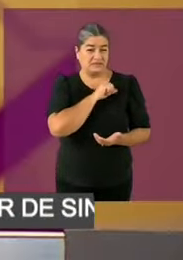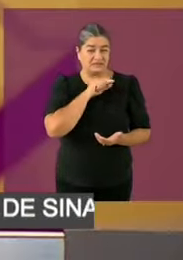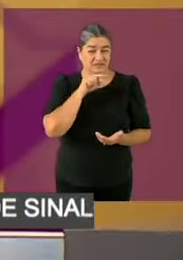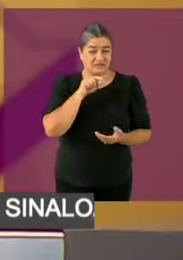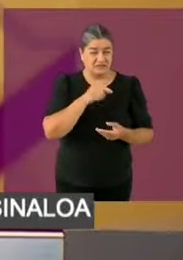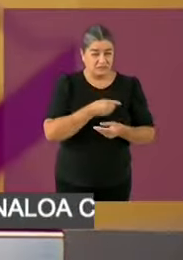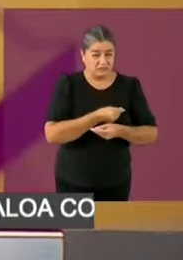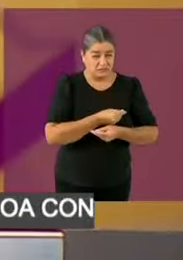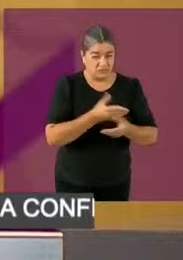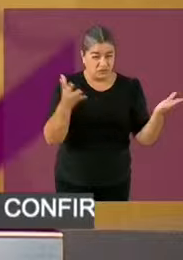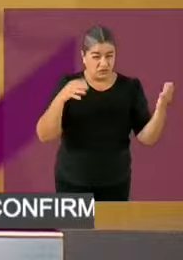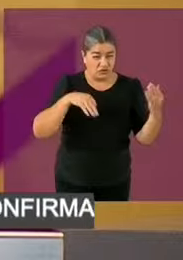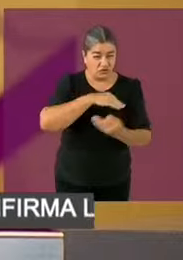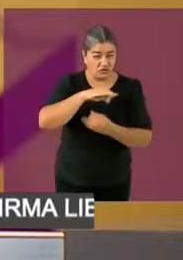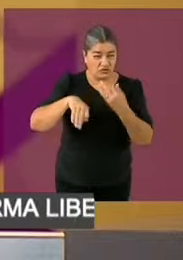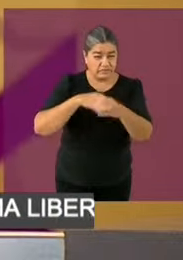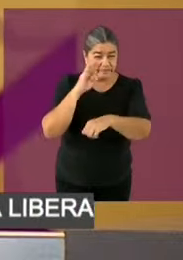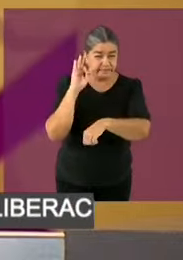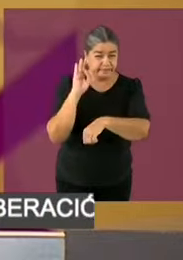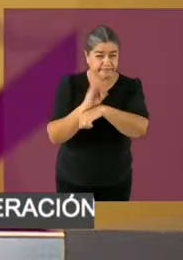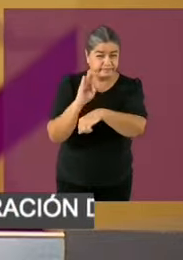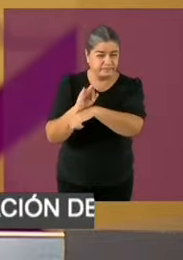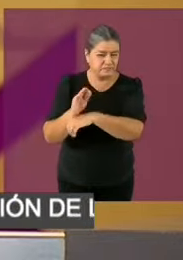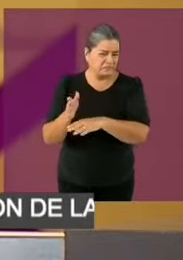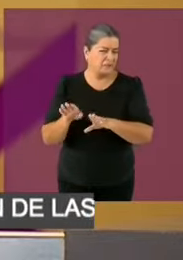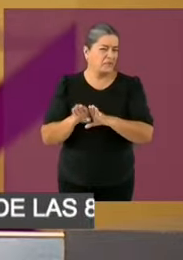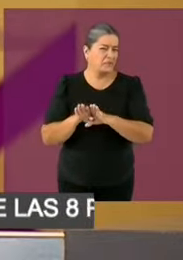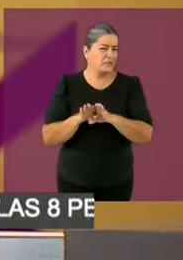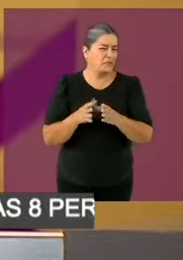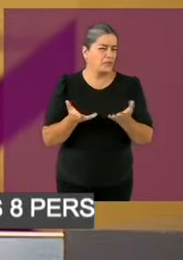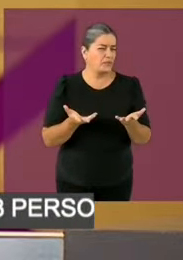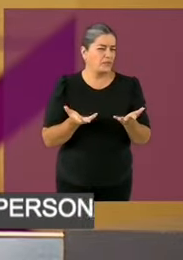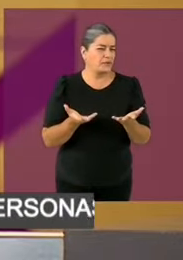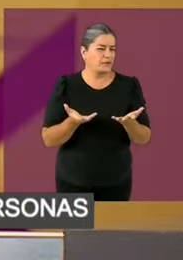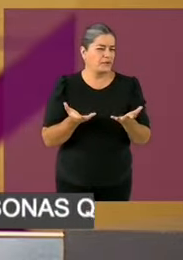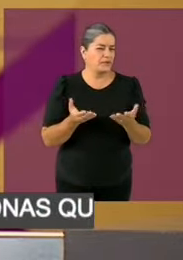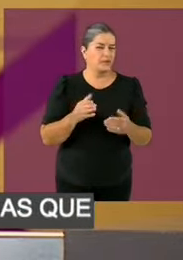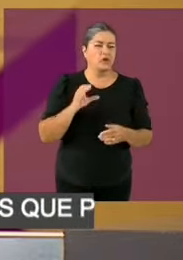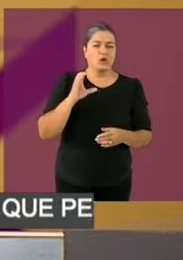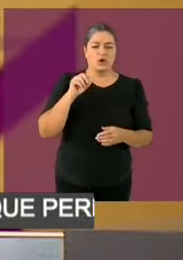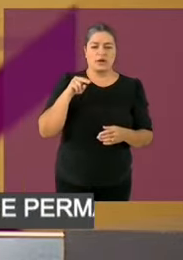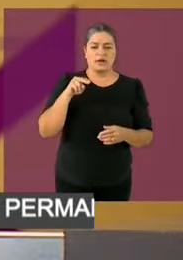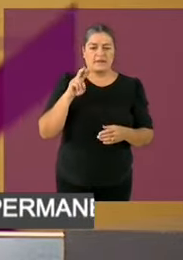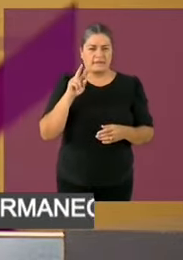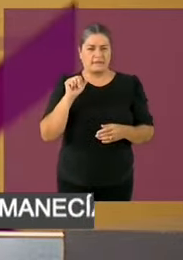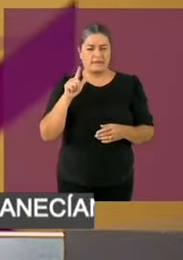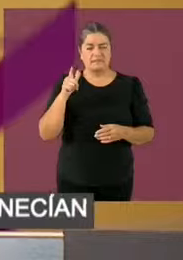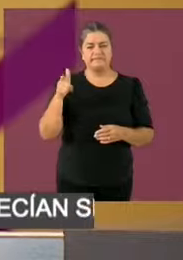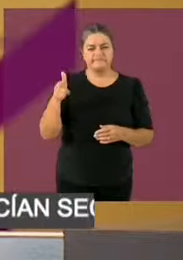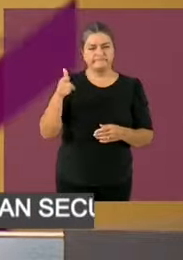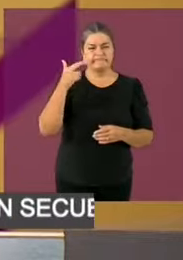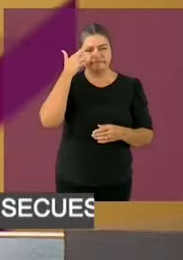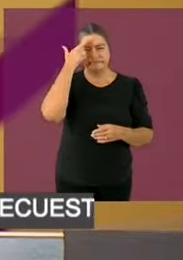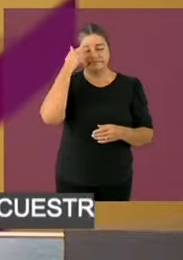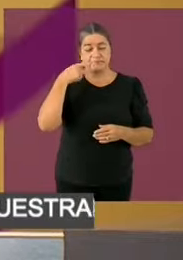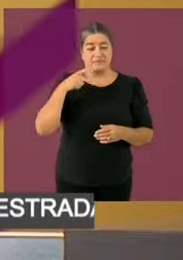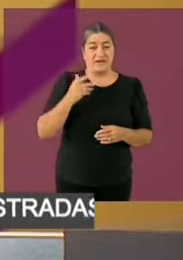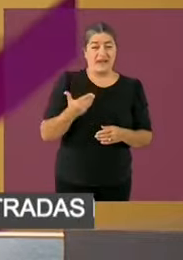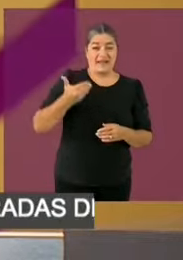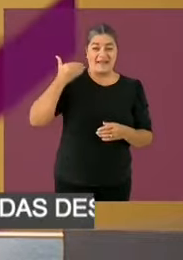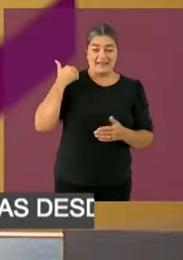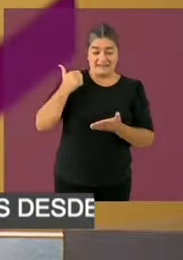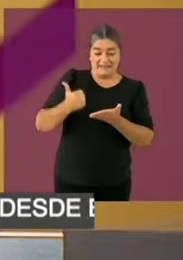Y según esa misma institución, Coneval, esa carencia en los servicios de salud también se vivió en la Ciudad de México.